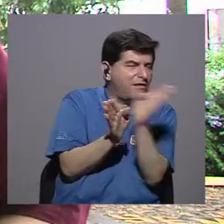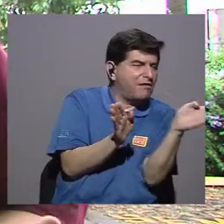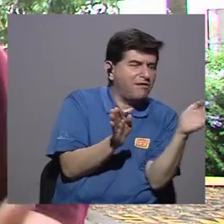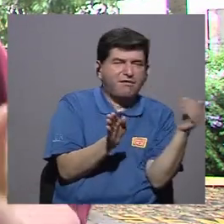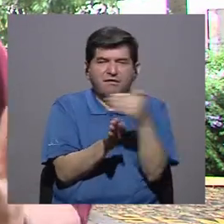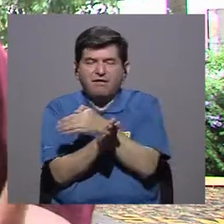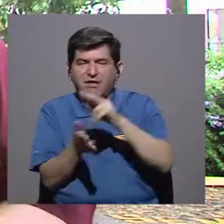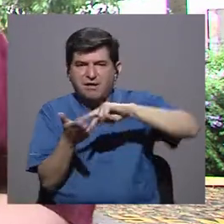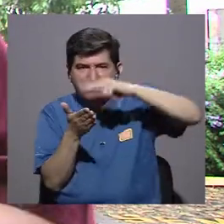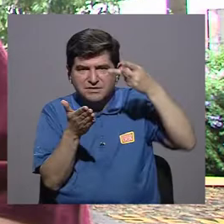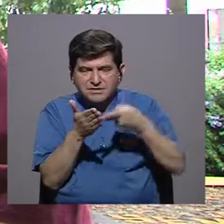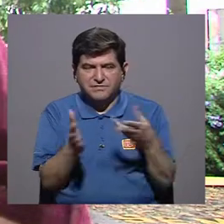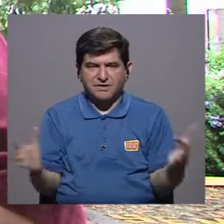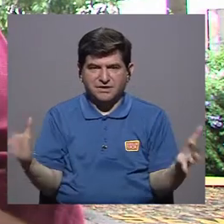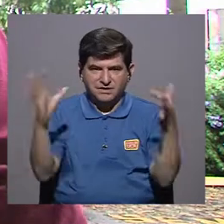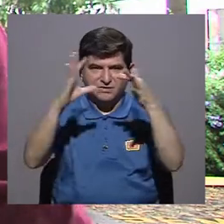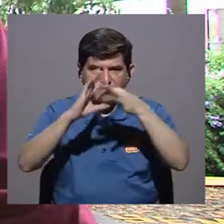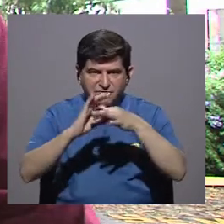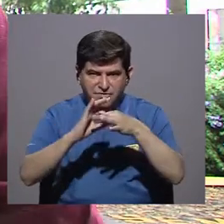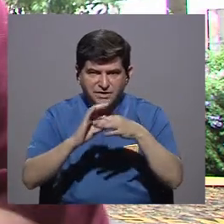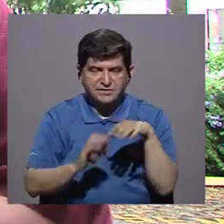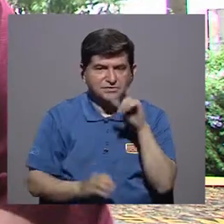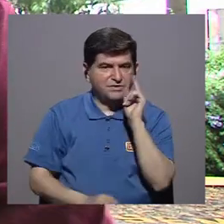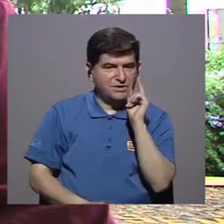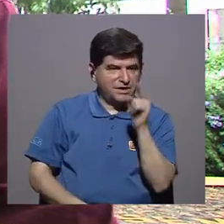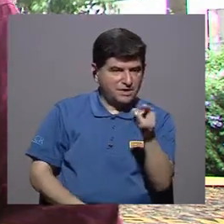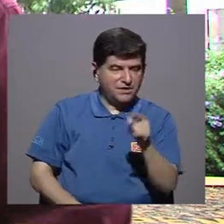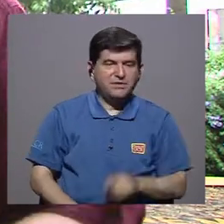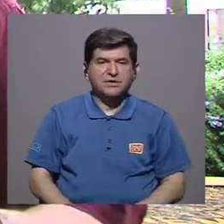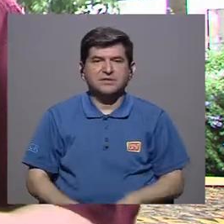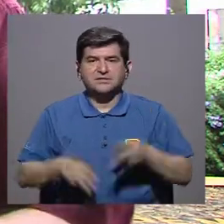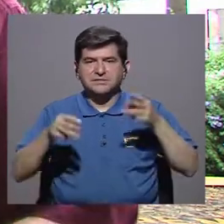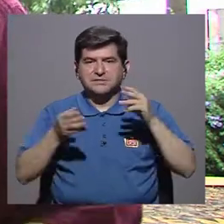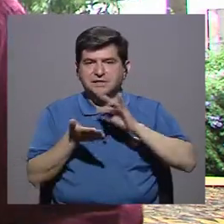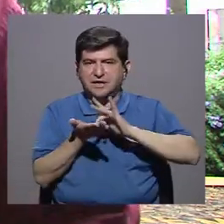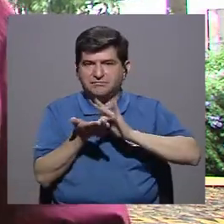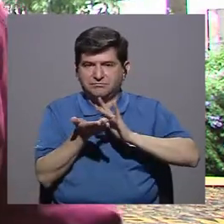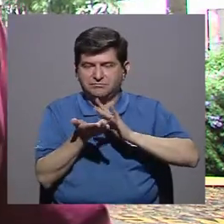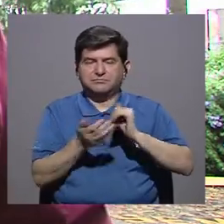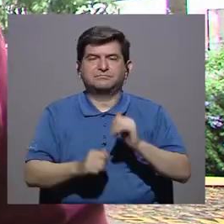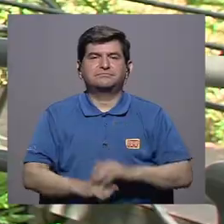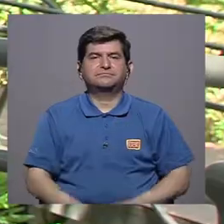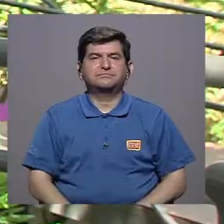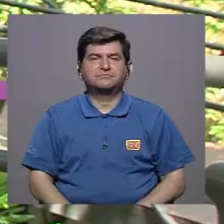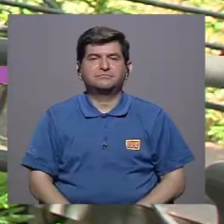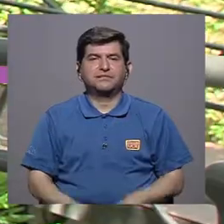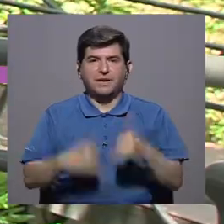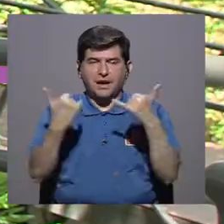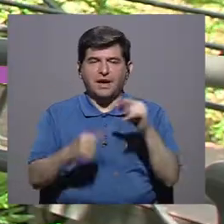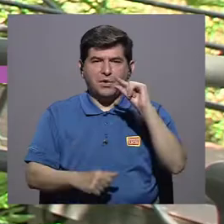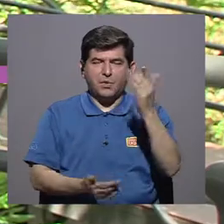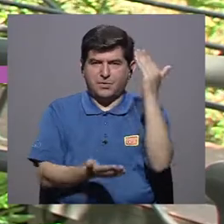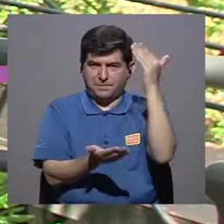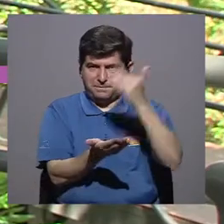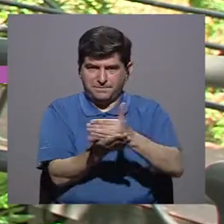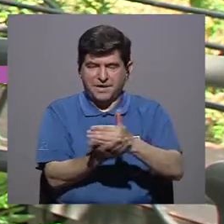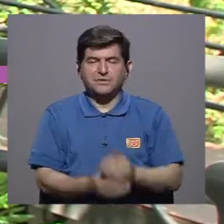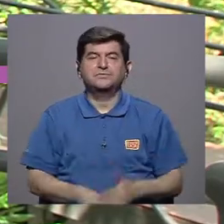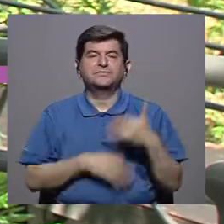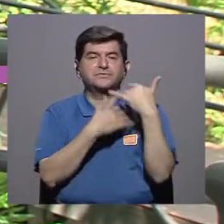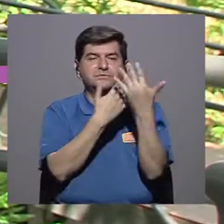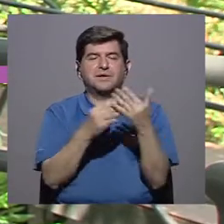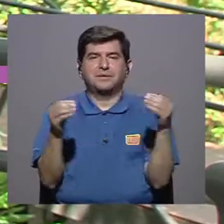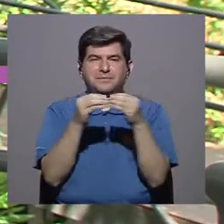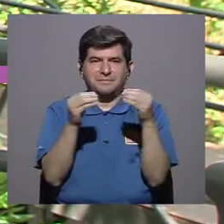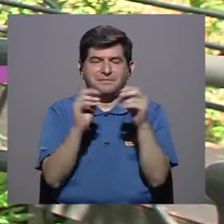desviar el concepto que puedan tener alrededor de este medicamento. Hacemos una pequeña pausa